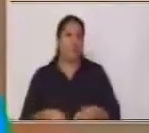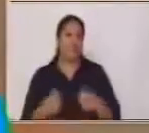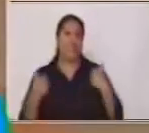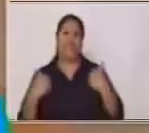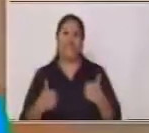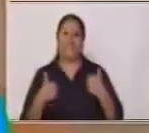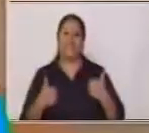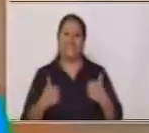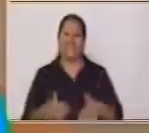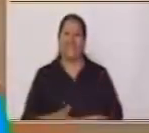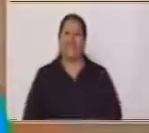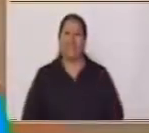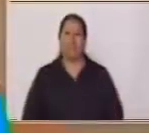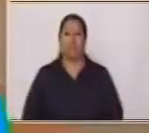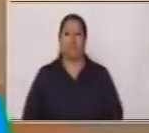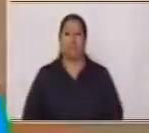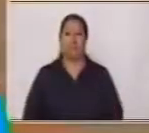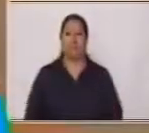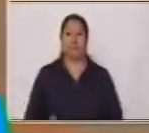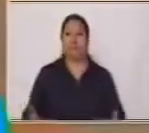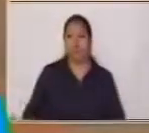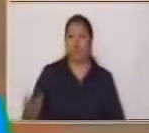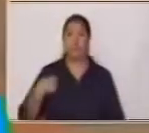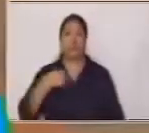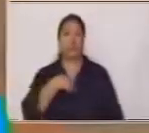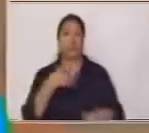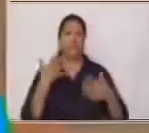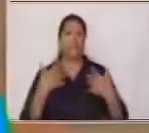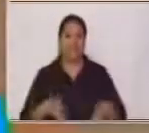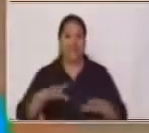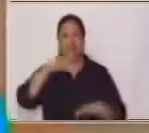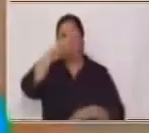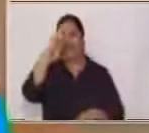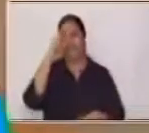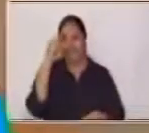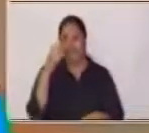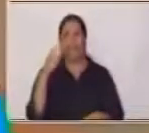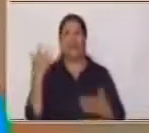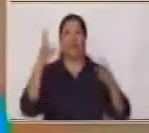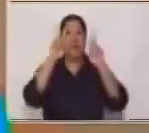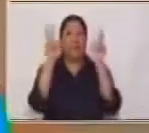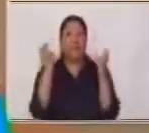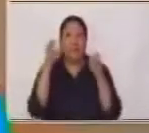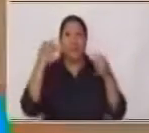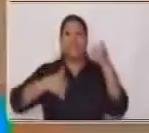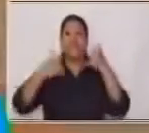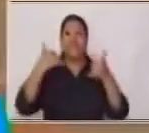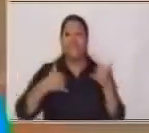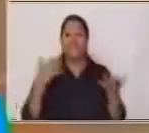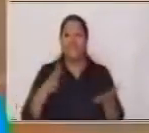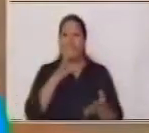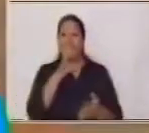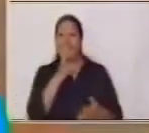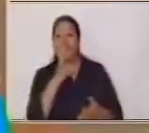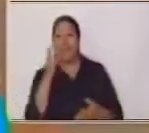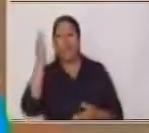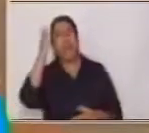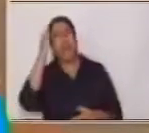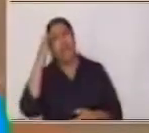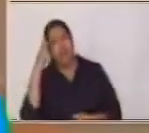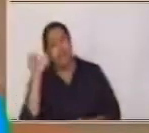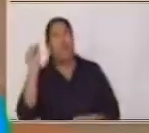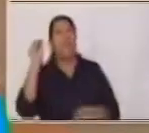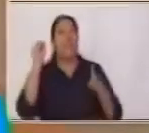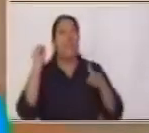bien Entonces Ya trabajamos Nuestro tema De juegos verbales De adivinanzas Y de chistes